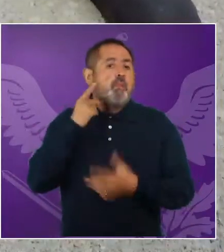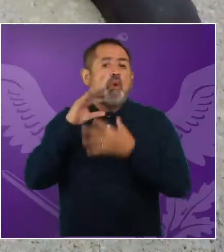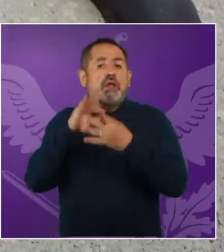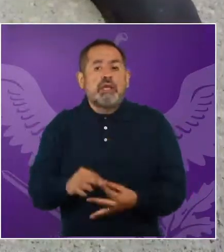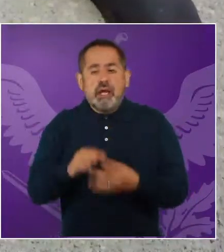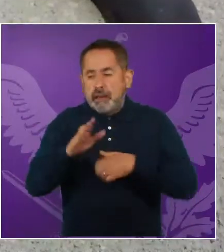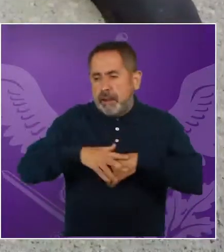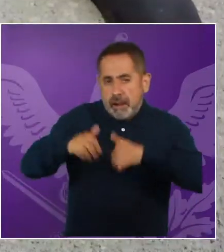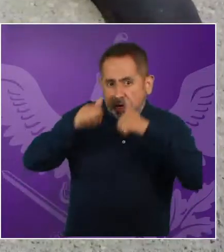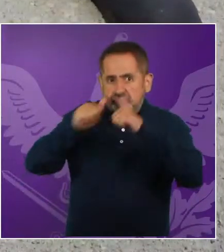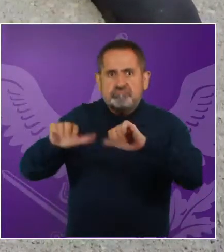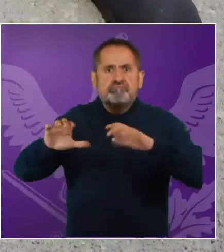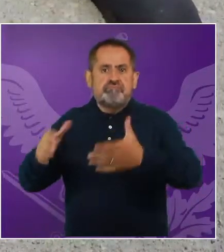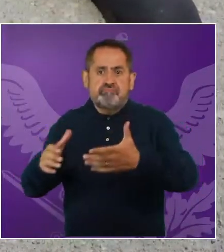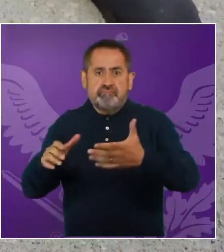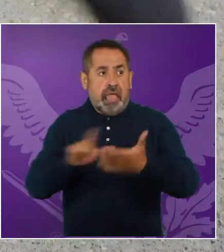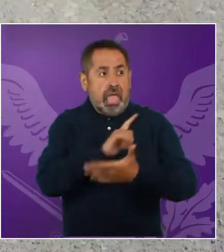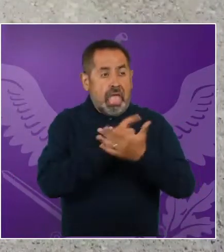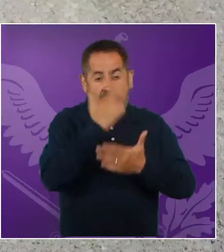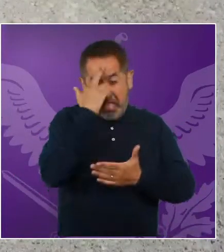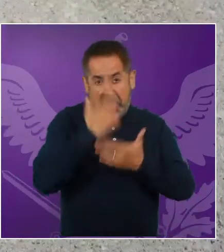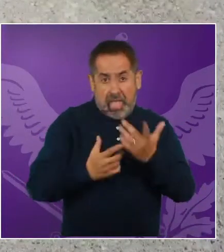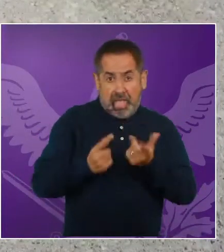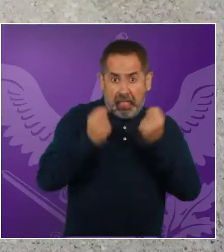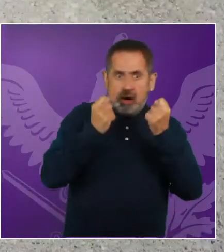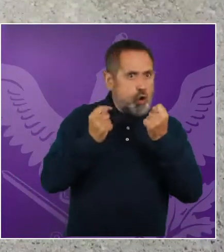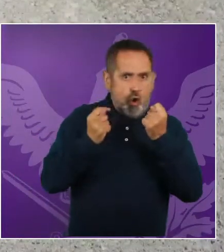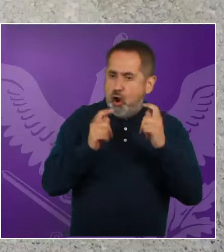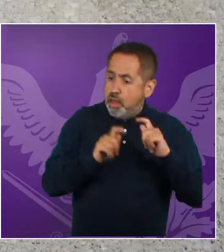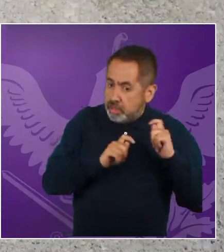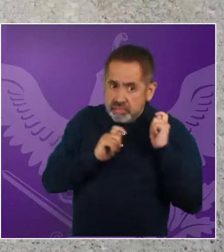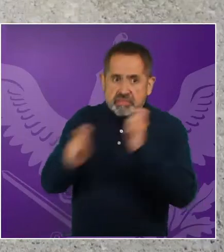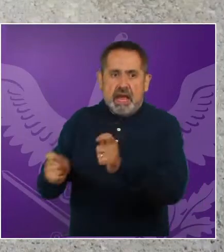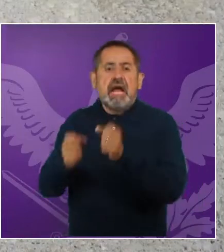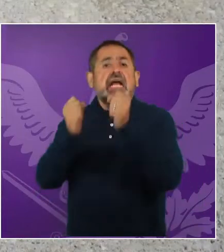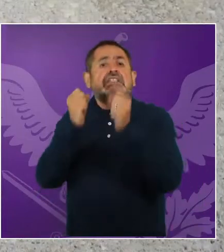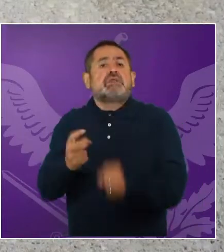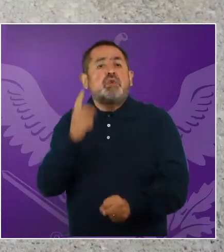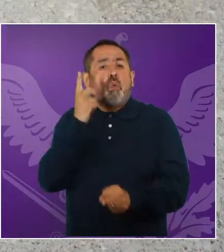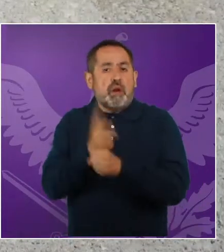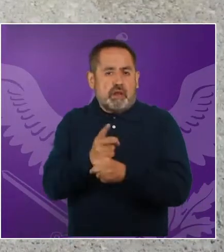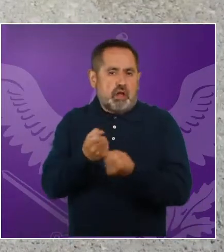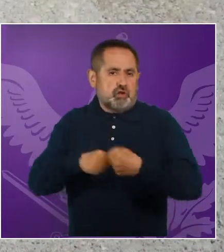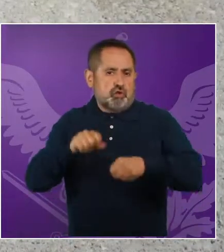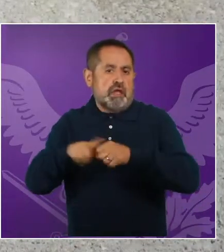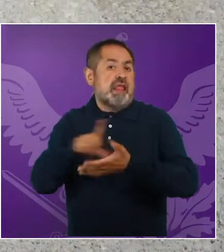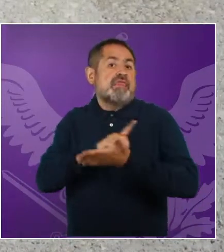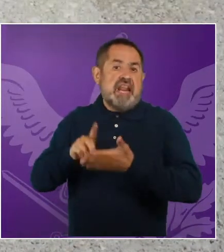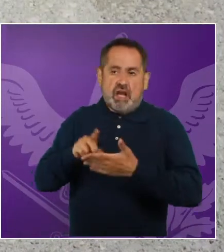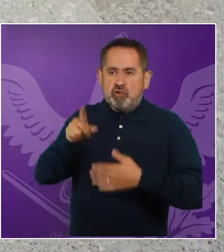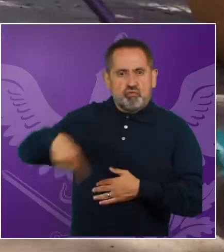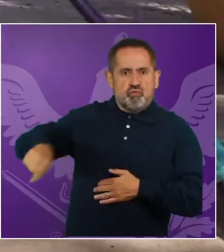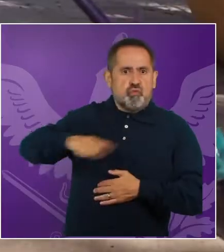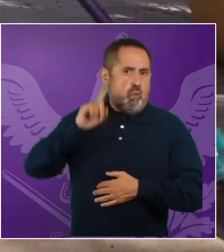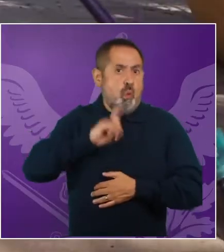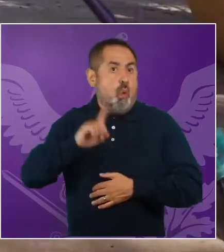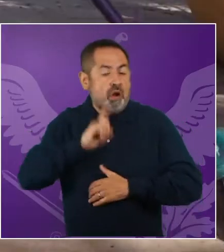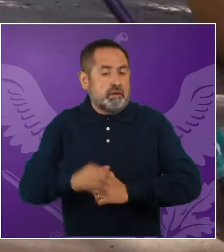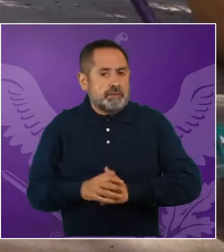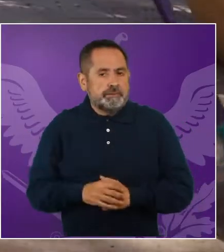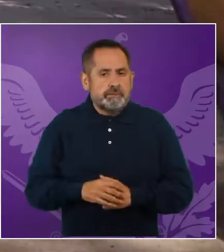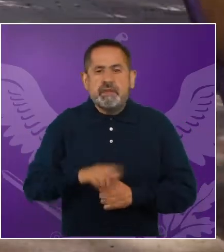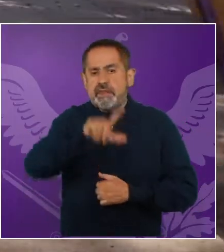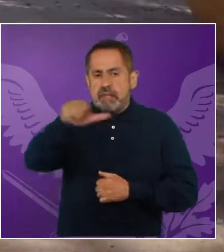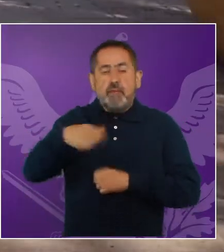una política pública dirigida a atender esa violación sistémica del derecho humano a la seguridad social. Otro avance